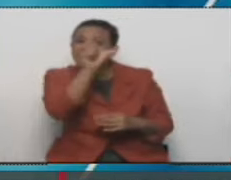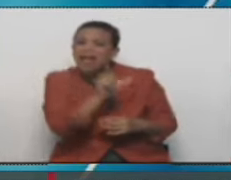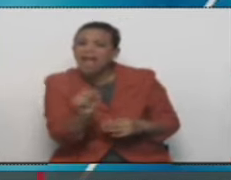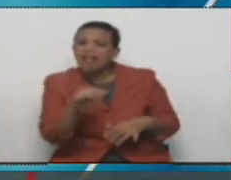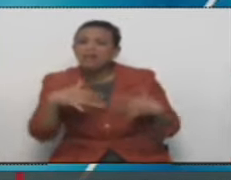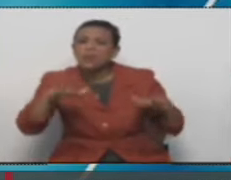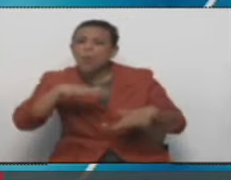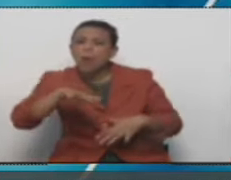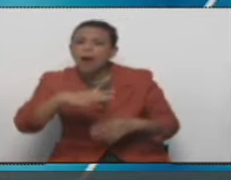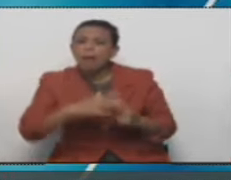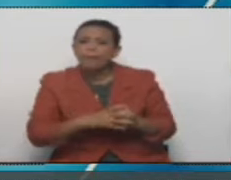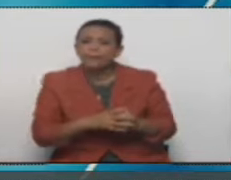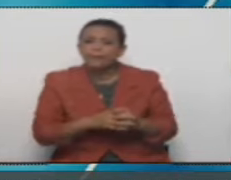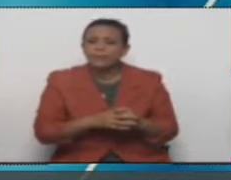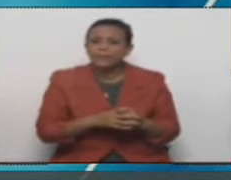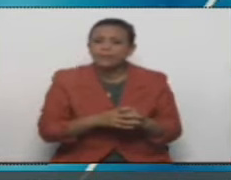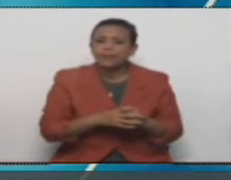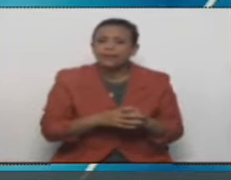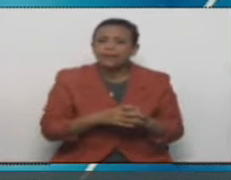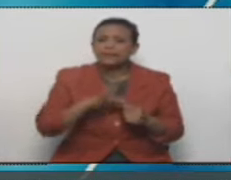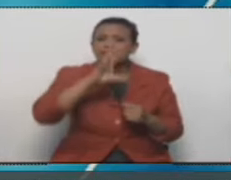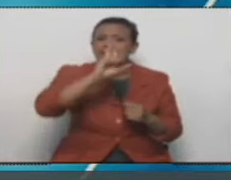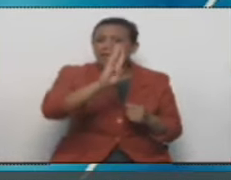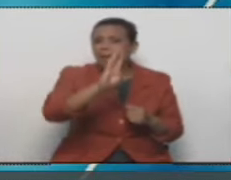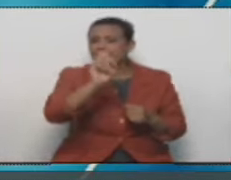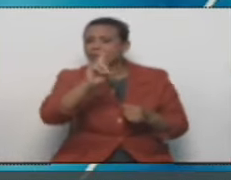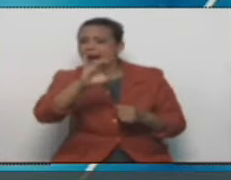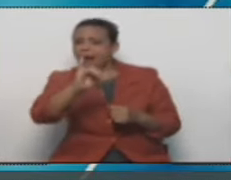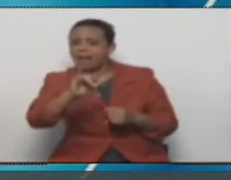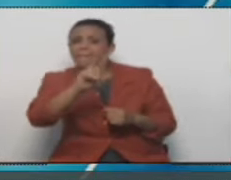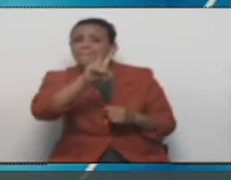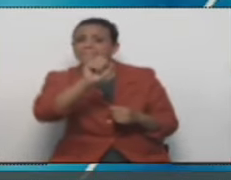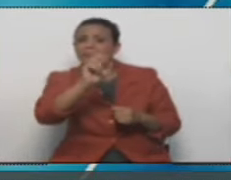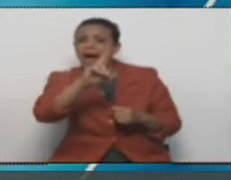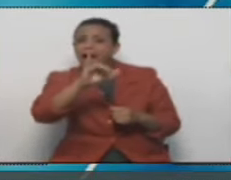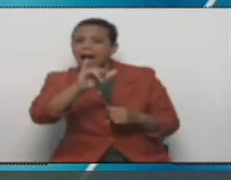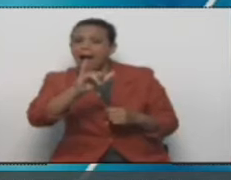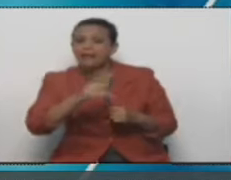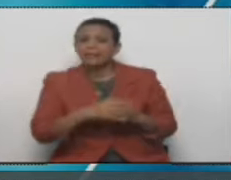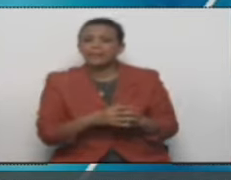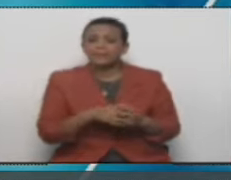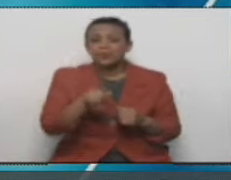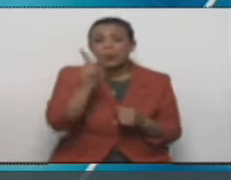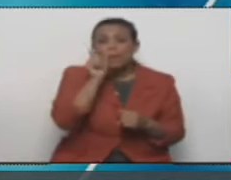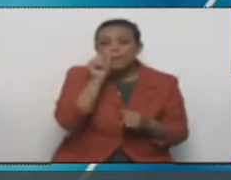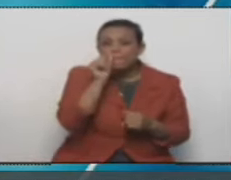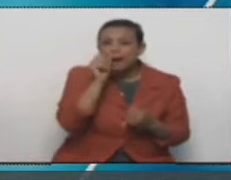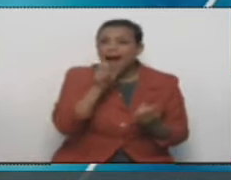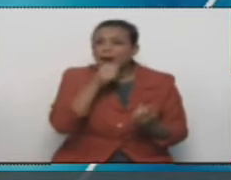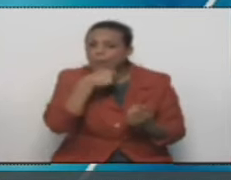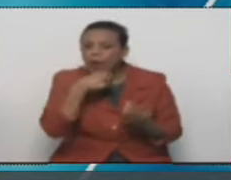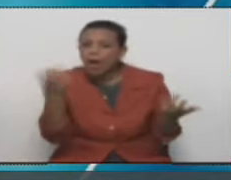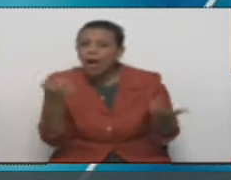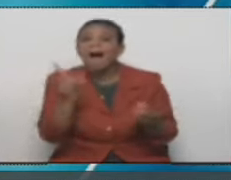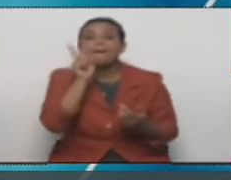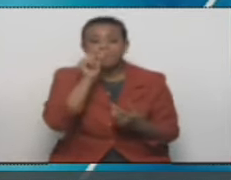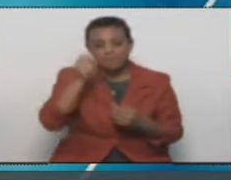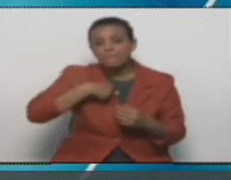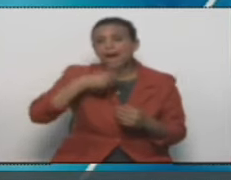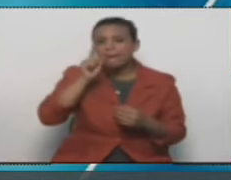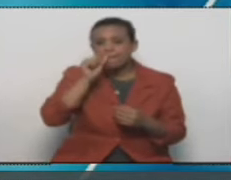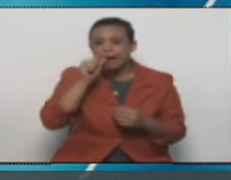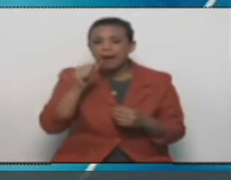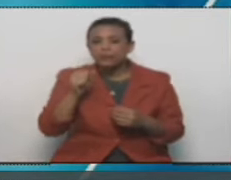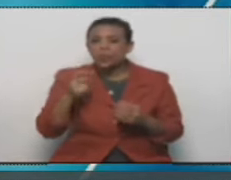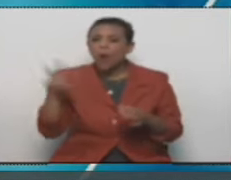parte de Italia? Bari. De Bari. Sí, de la Pundia. ¿Tu padre o tu abuelo? Mi papá. Tu padre. ¿En qué año